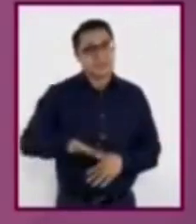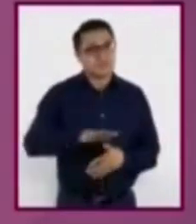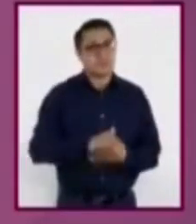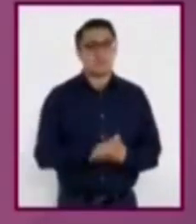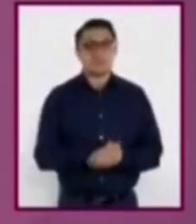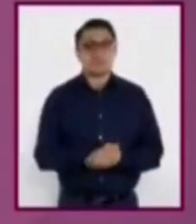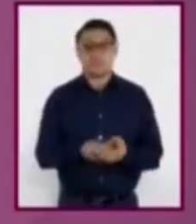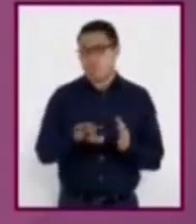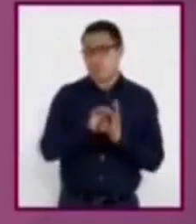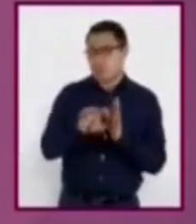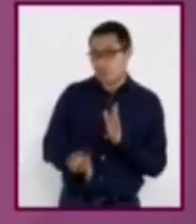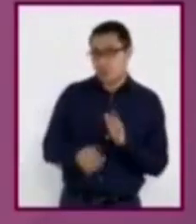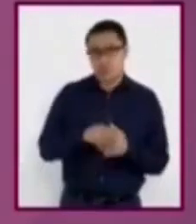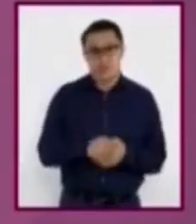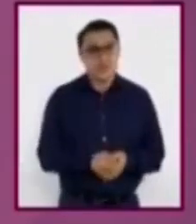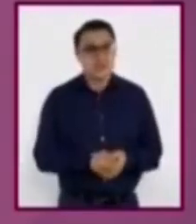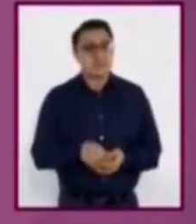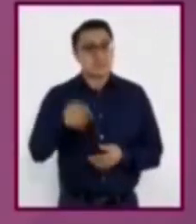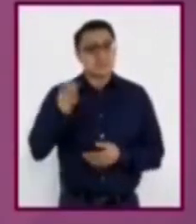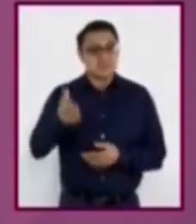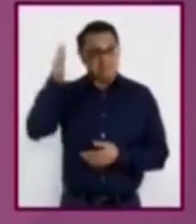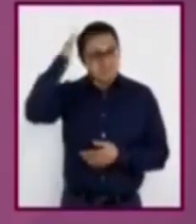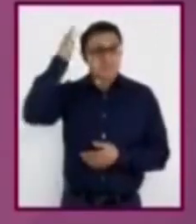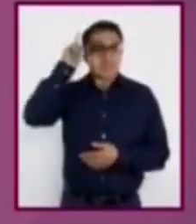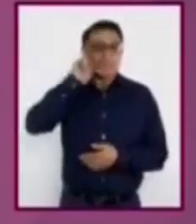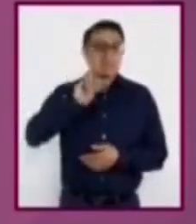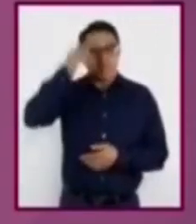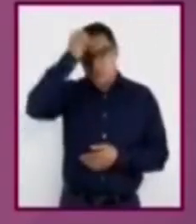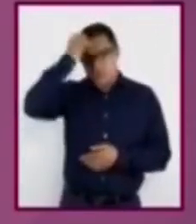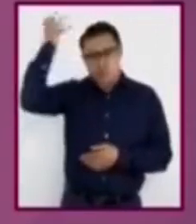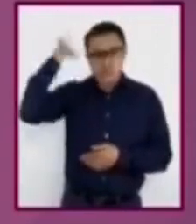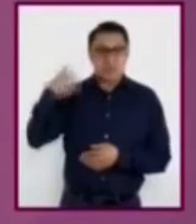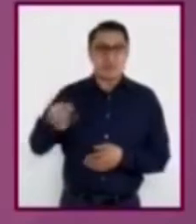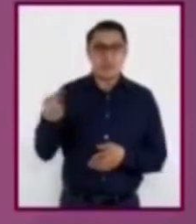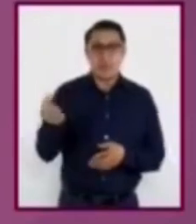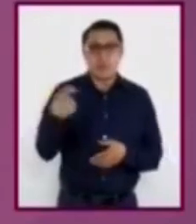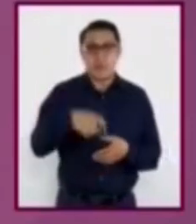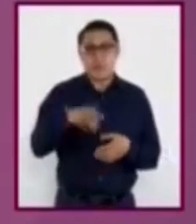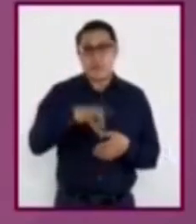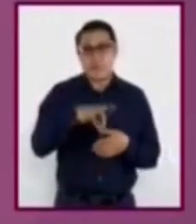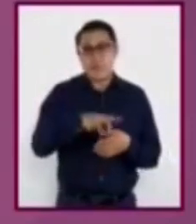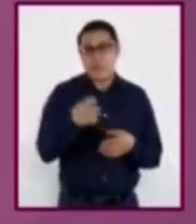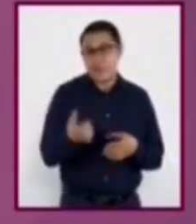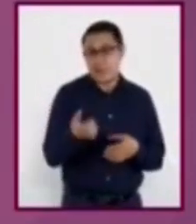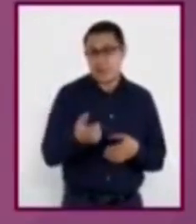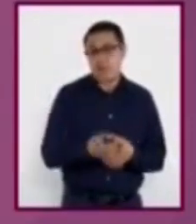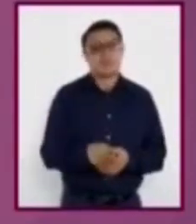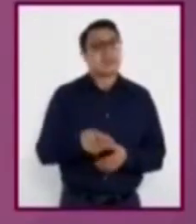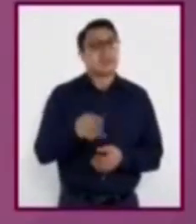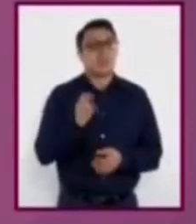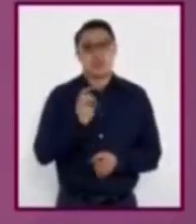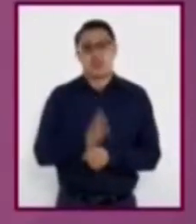Por ejemplo, esta señora dejó olvidado su monedero. Solo Hernando se dio cuenta.